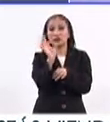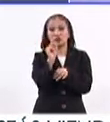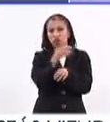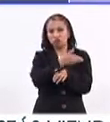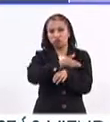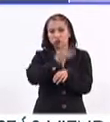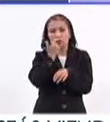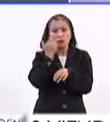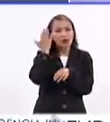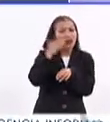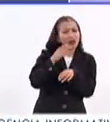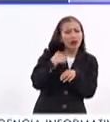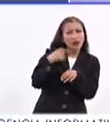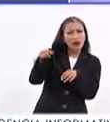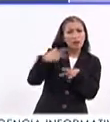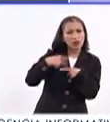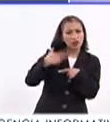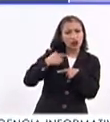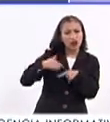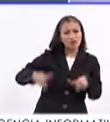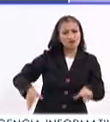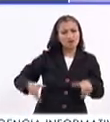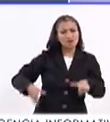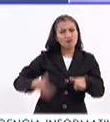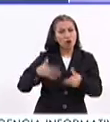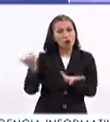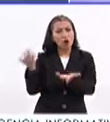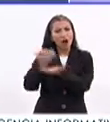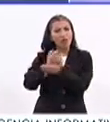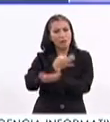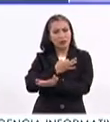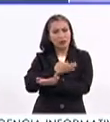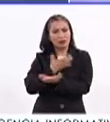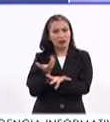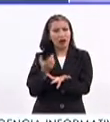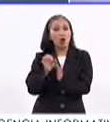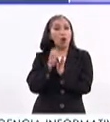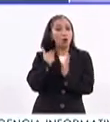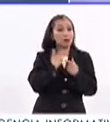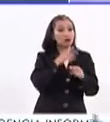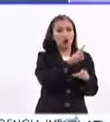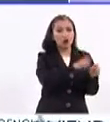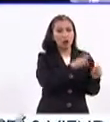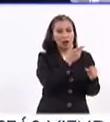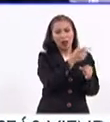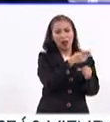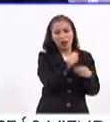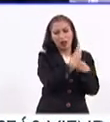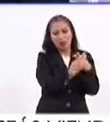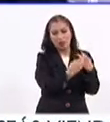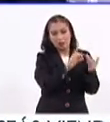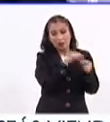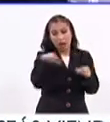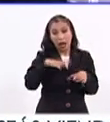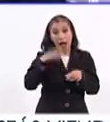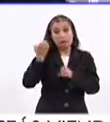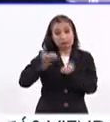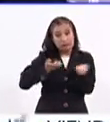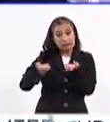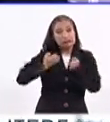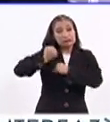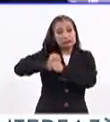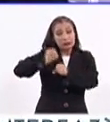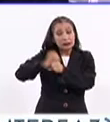nos enteramos tanto cuando un atleta paralímpico gana una medalla como lo hacemos con un atleta convencional. Pero están ahí y están entrenando,